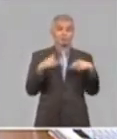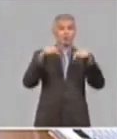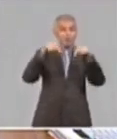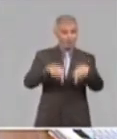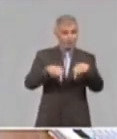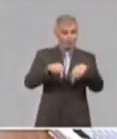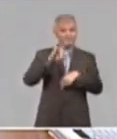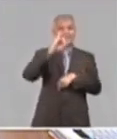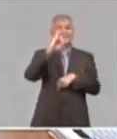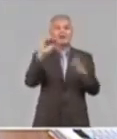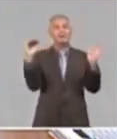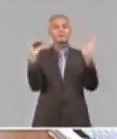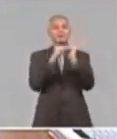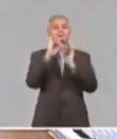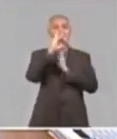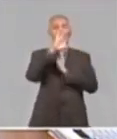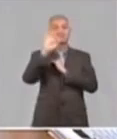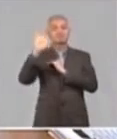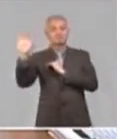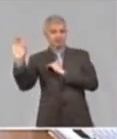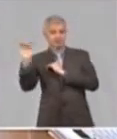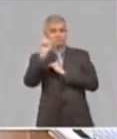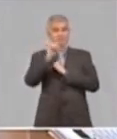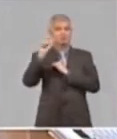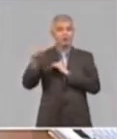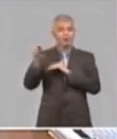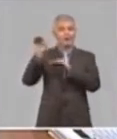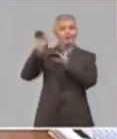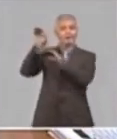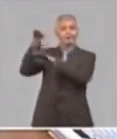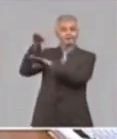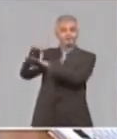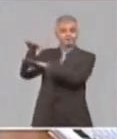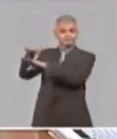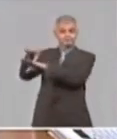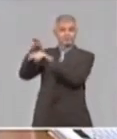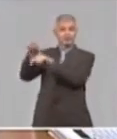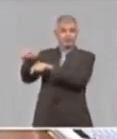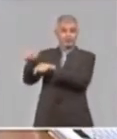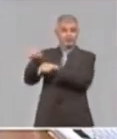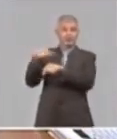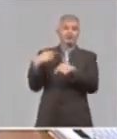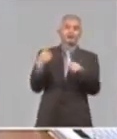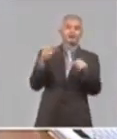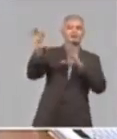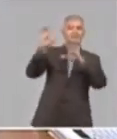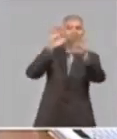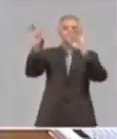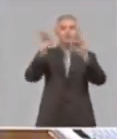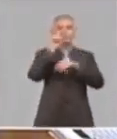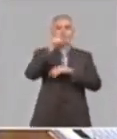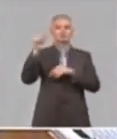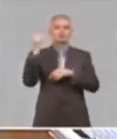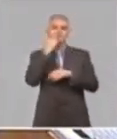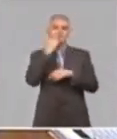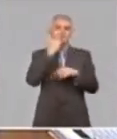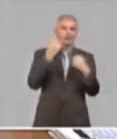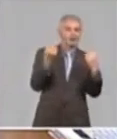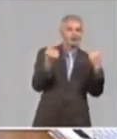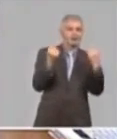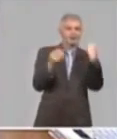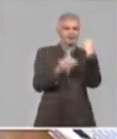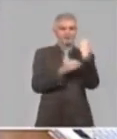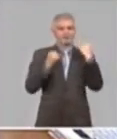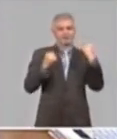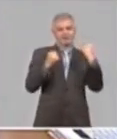6.700 albergados. ¿Qué hicimos? Escogemos las fuerzas de más rendimiento, pero también que cumplieran los requisitos